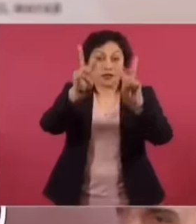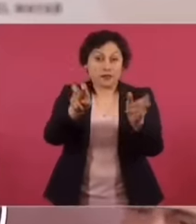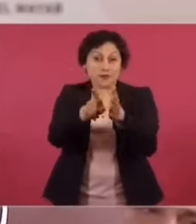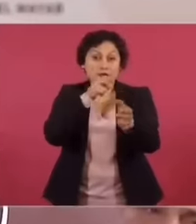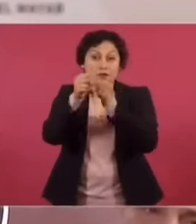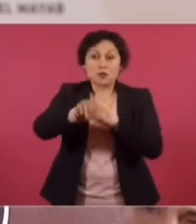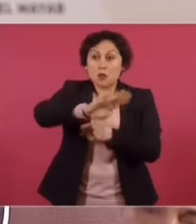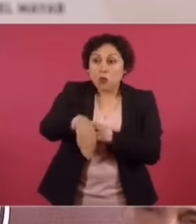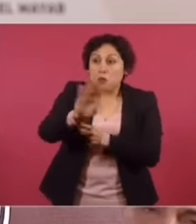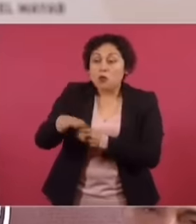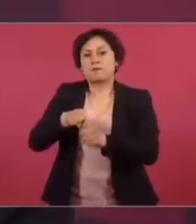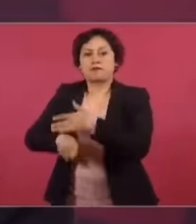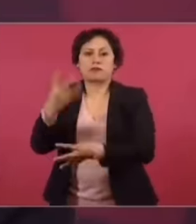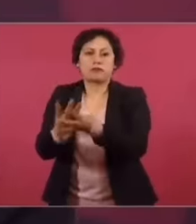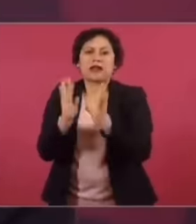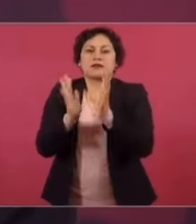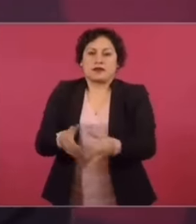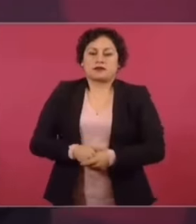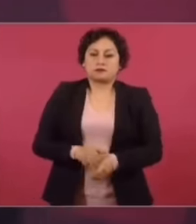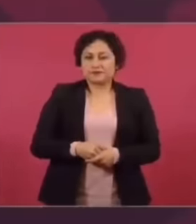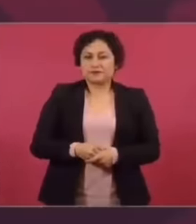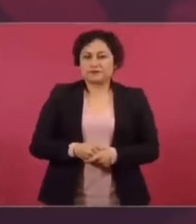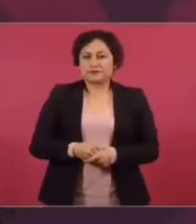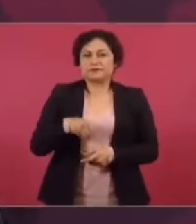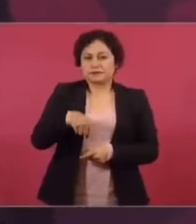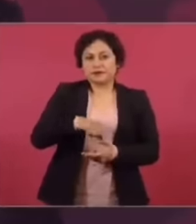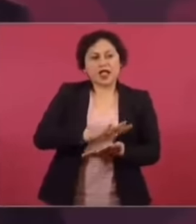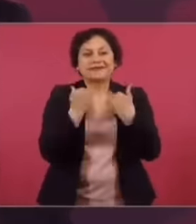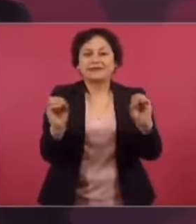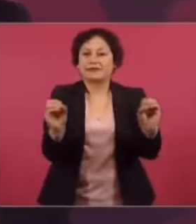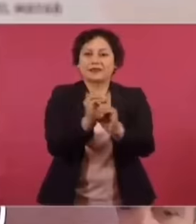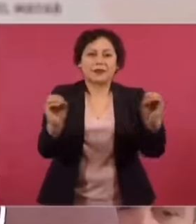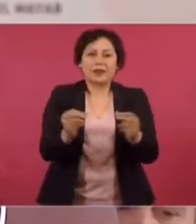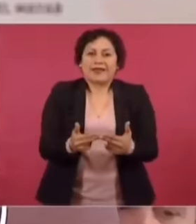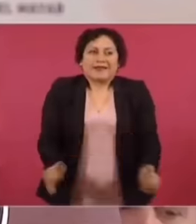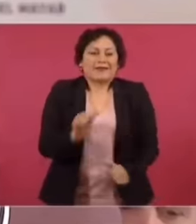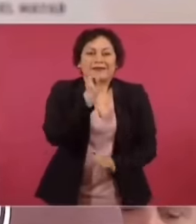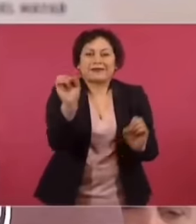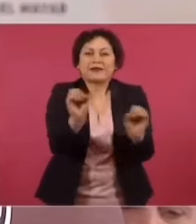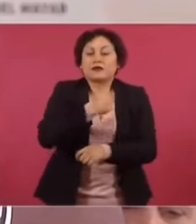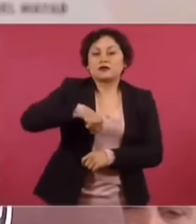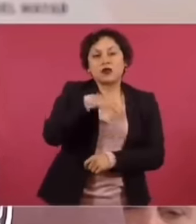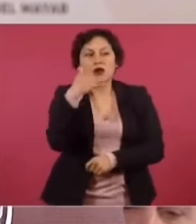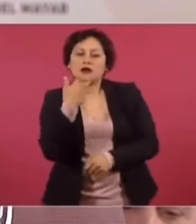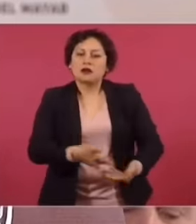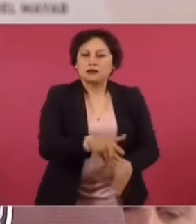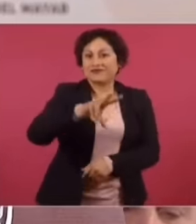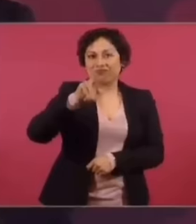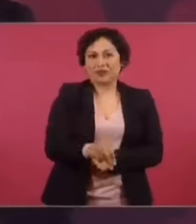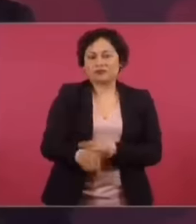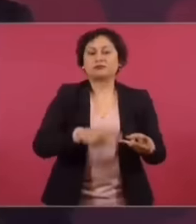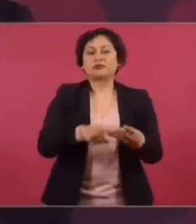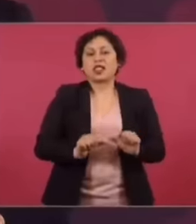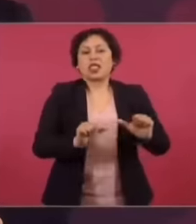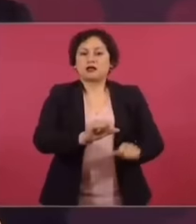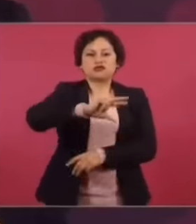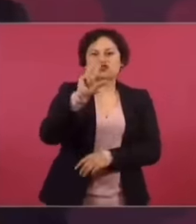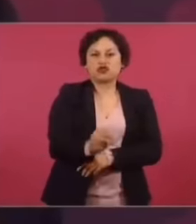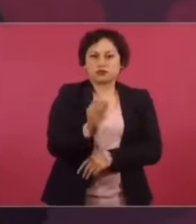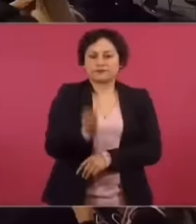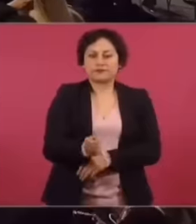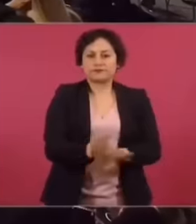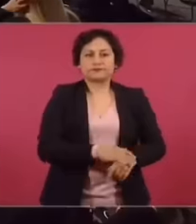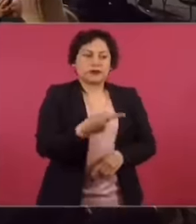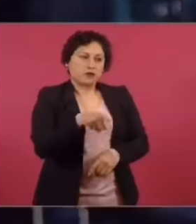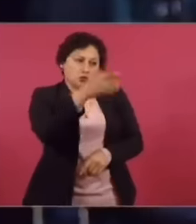asesinados se han aclarado. Aquí no hay relaciones de complicidad con nadie, ni se permite la corrupción, ni se permite la impunidad. Esto es otra cosa.